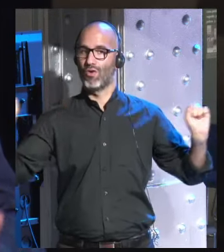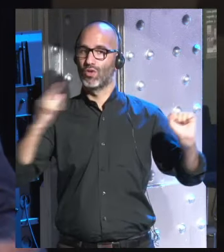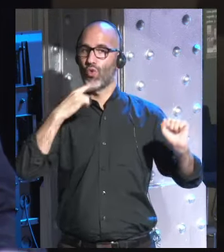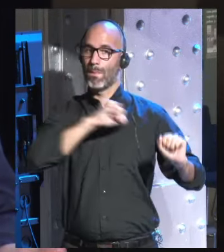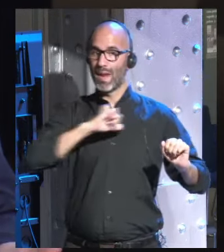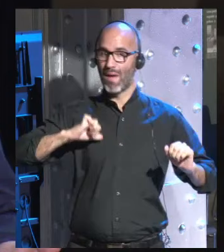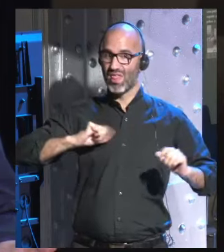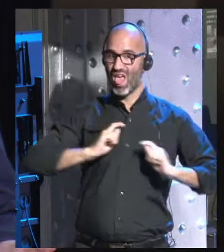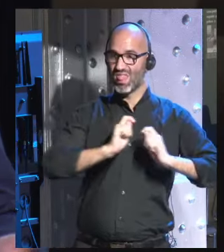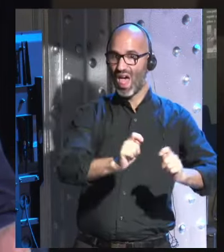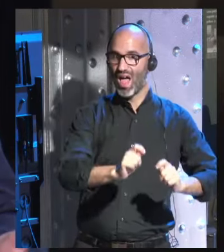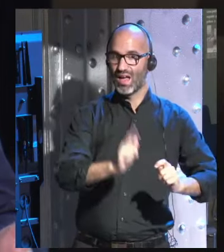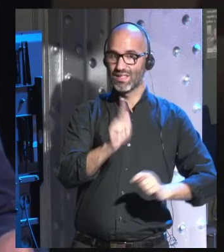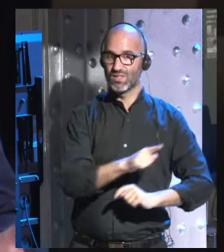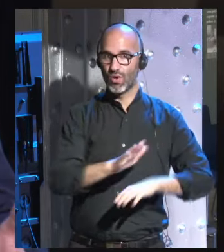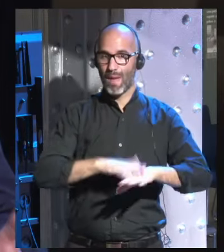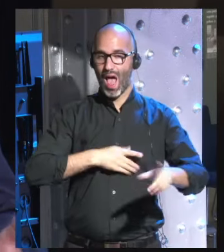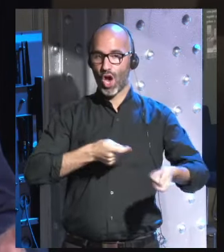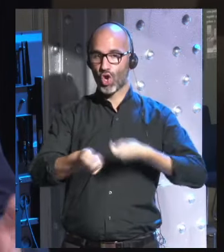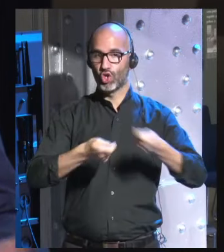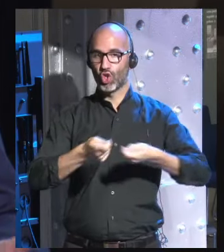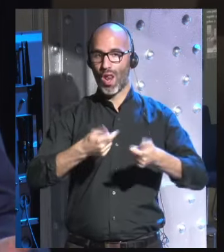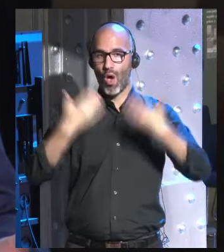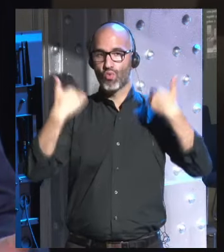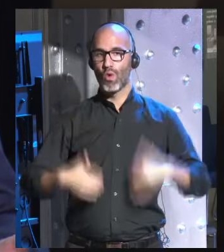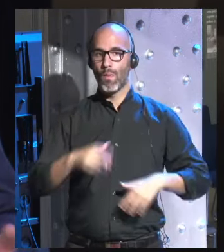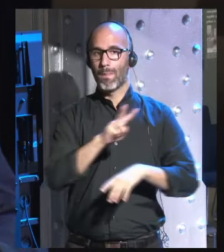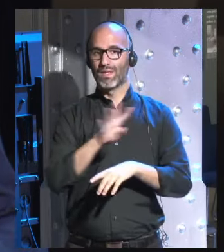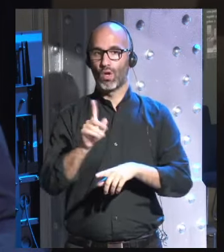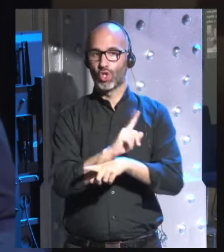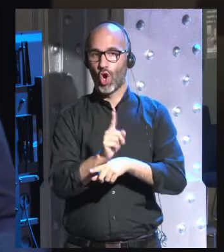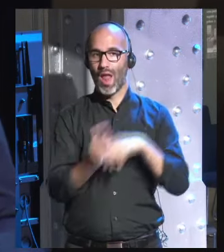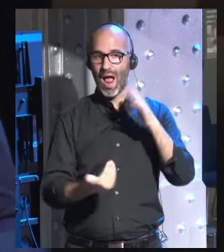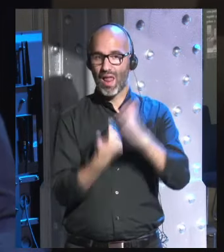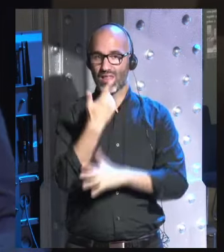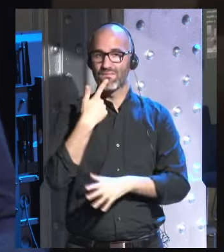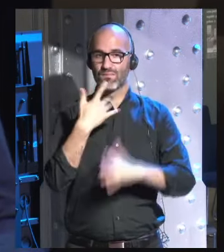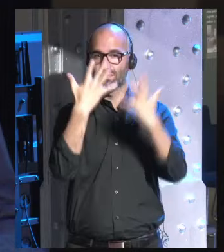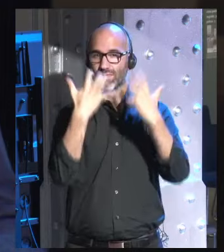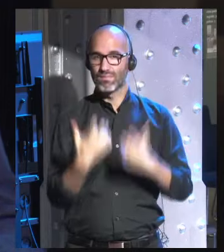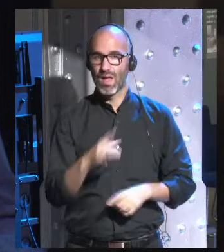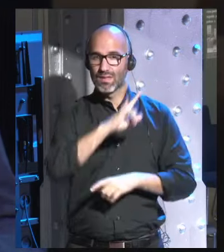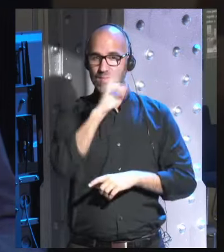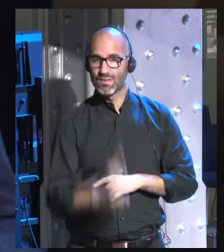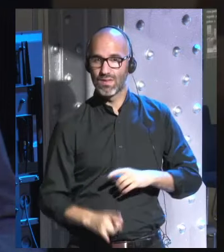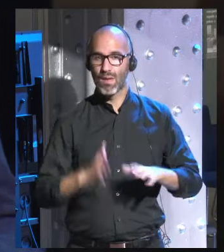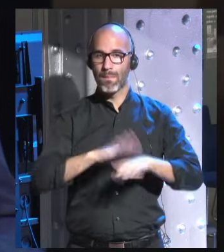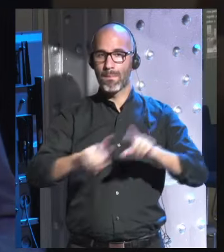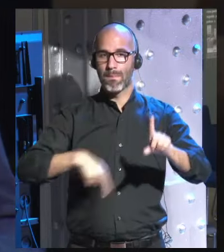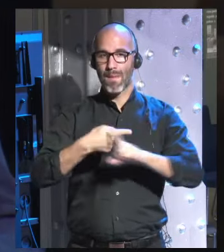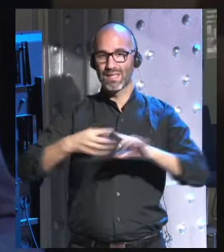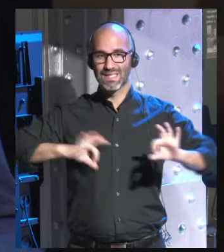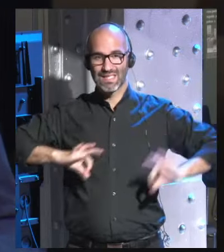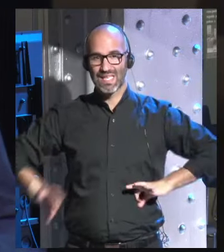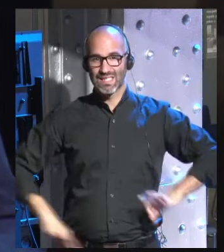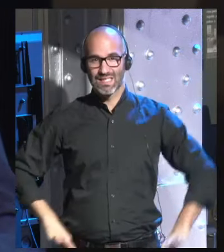privacidad ¿por qué? porque tendremos que controlar tu cuerpo 24 horas al día tendremos que poner sensores biométricos en tu